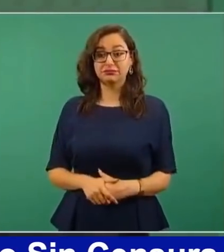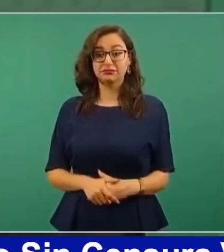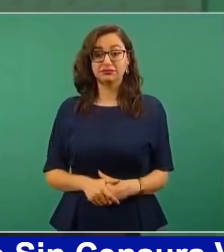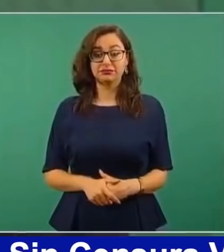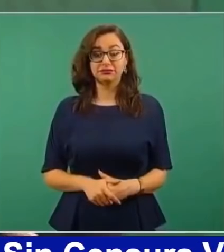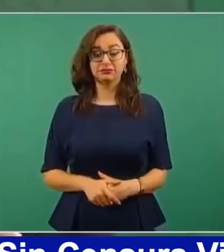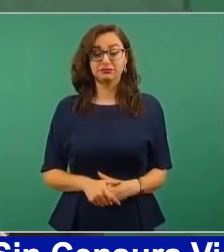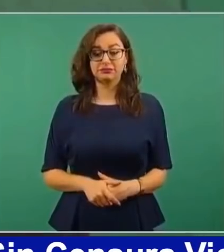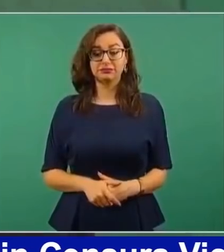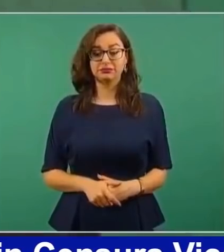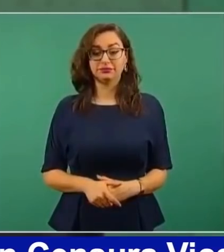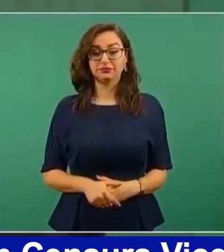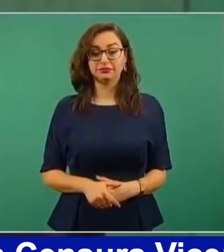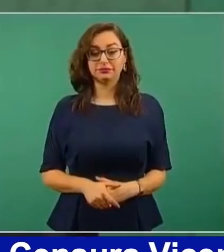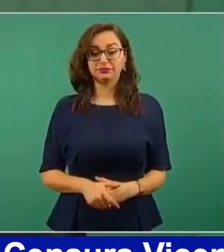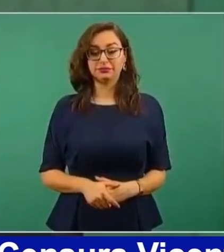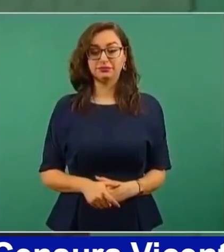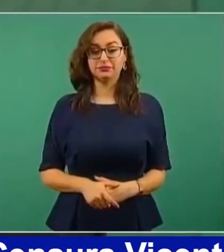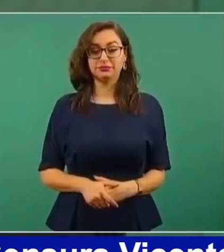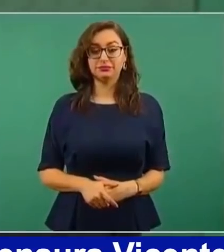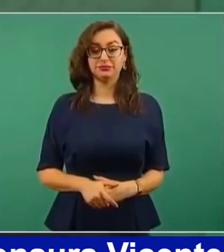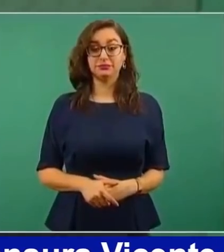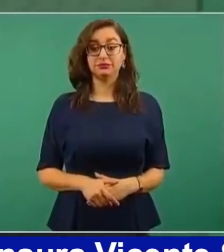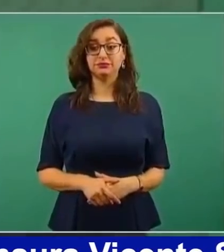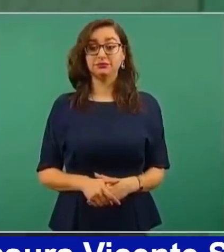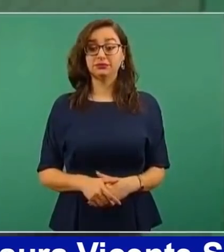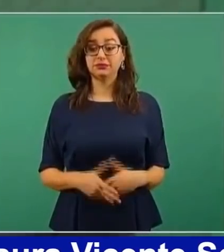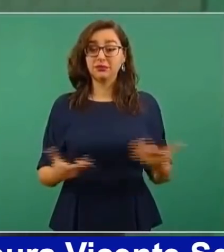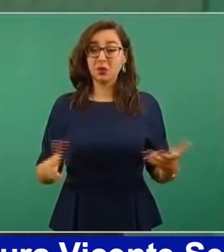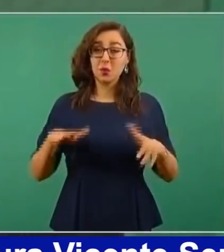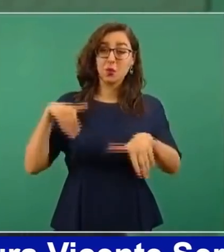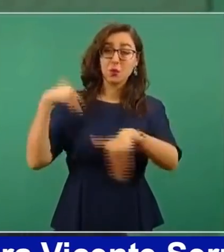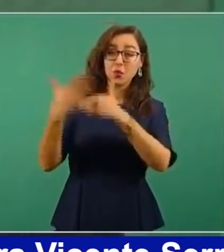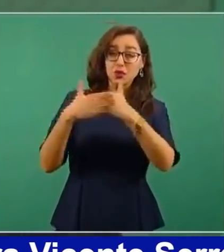ojalá y eso no vuelva nunca